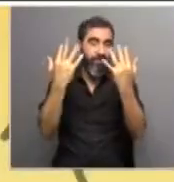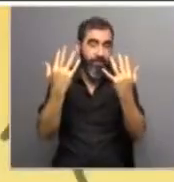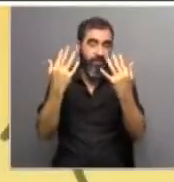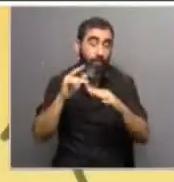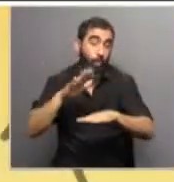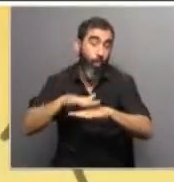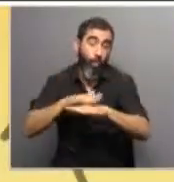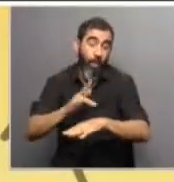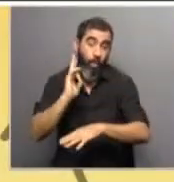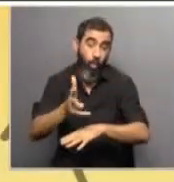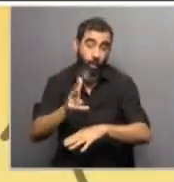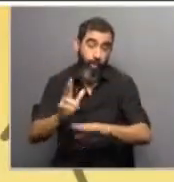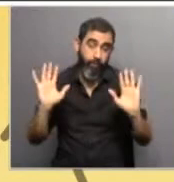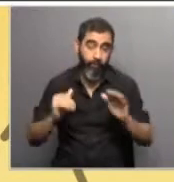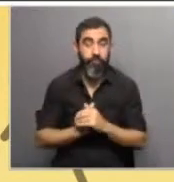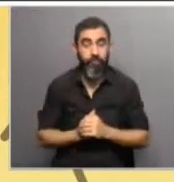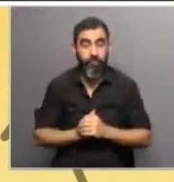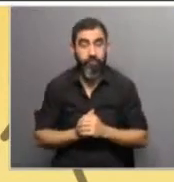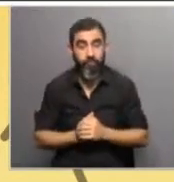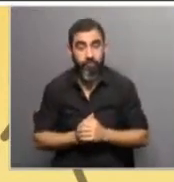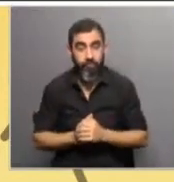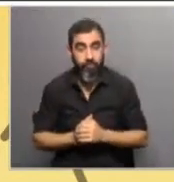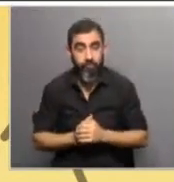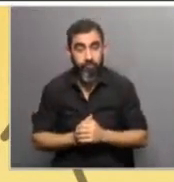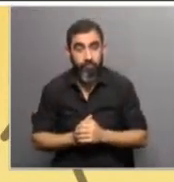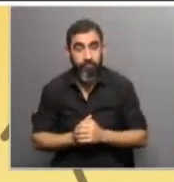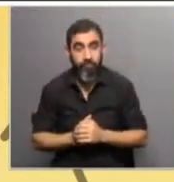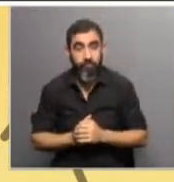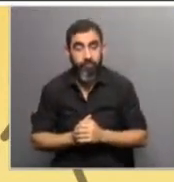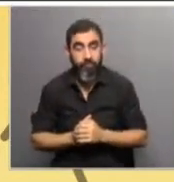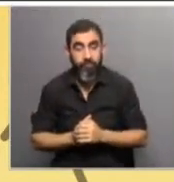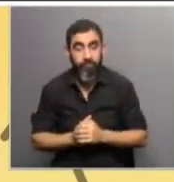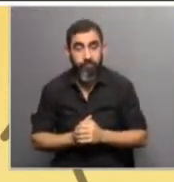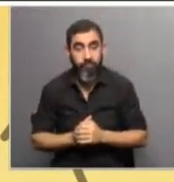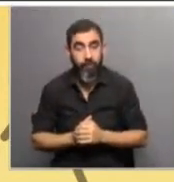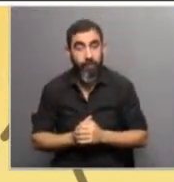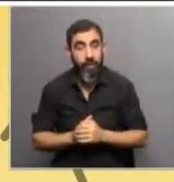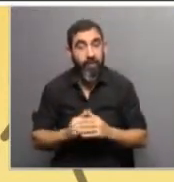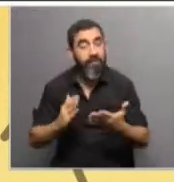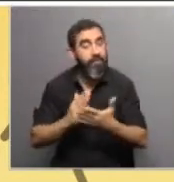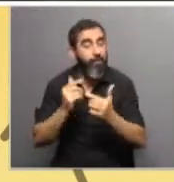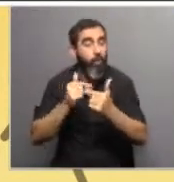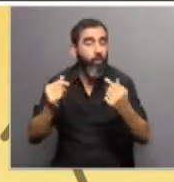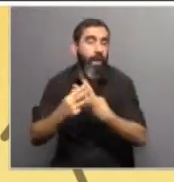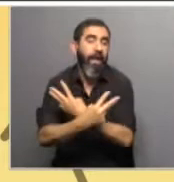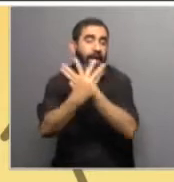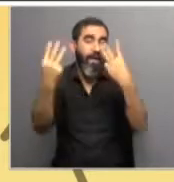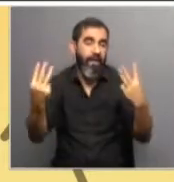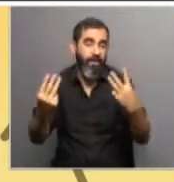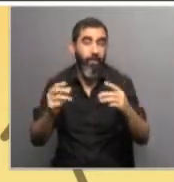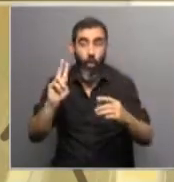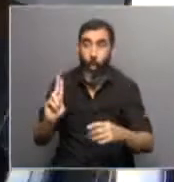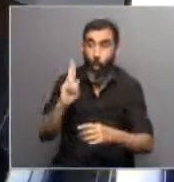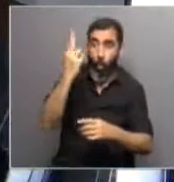y los aerosoles en los modelos. De otra forma, uno no lo puede recuperar. Y estamos hablando siempre de acción a escala global. No es que porque los